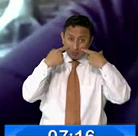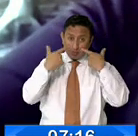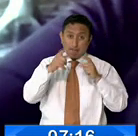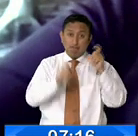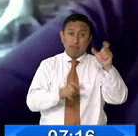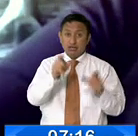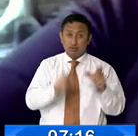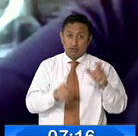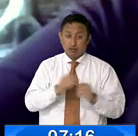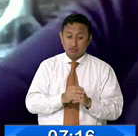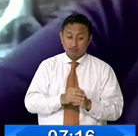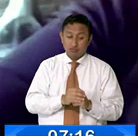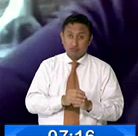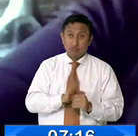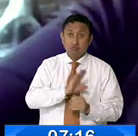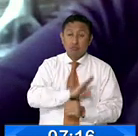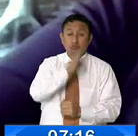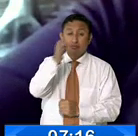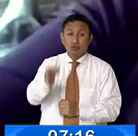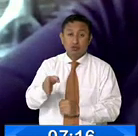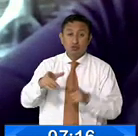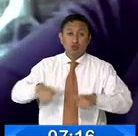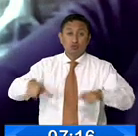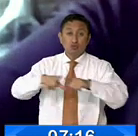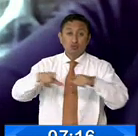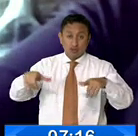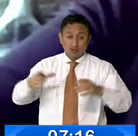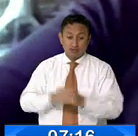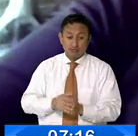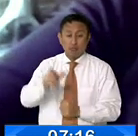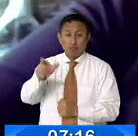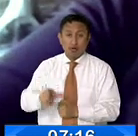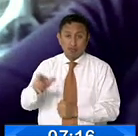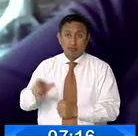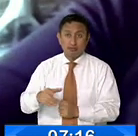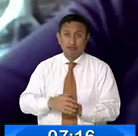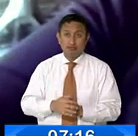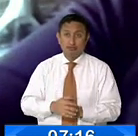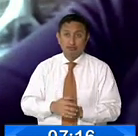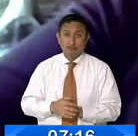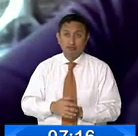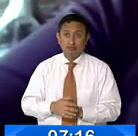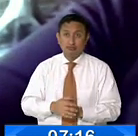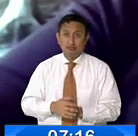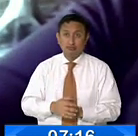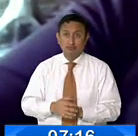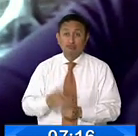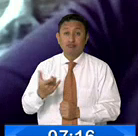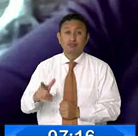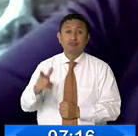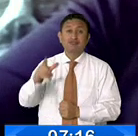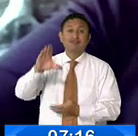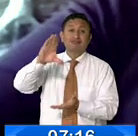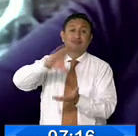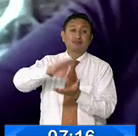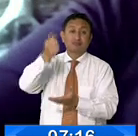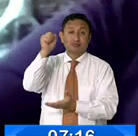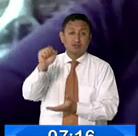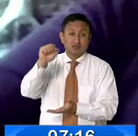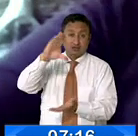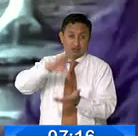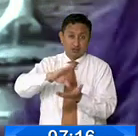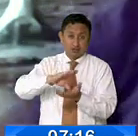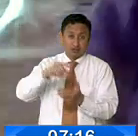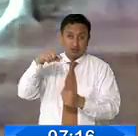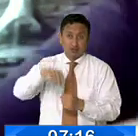gente va a las zonas expulsoras que están ubicadas en zonas en Sierra Centro y desde allí pues